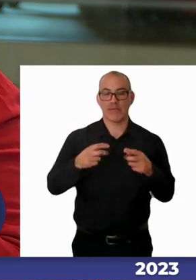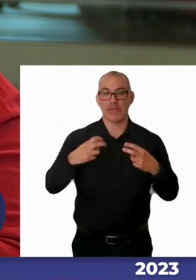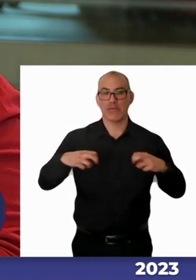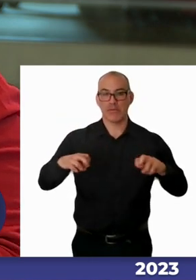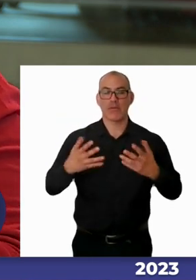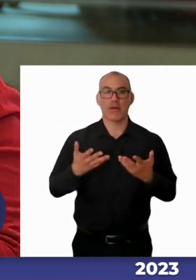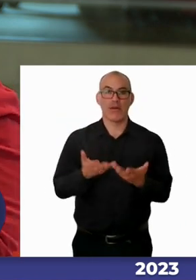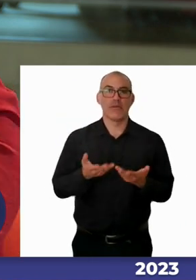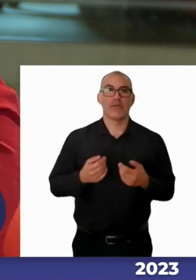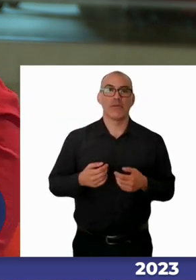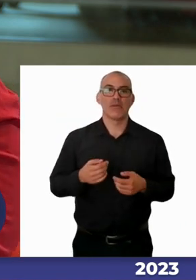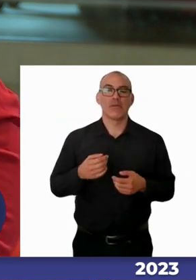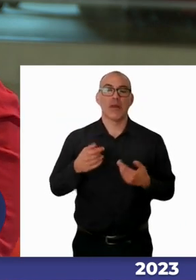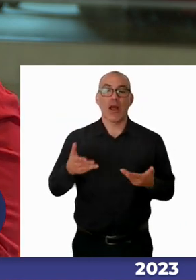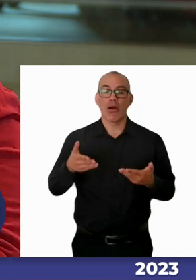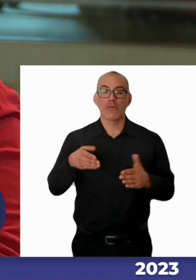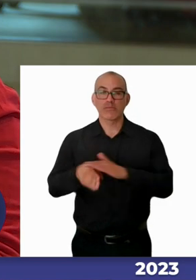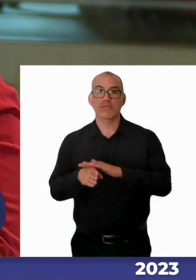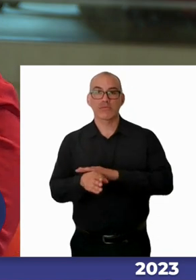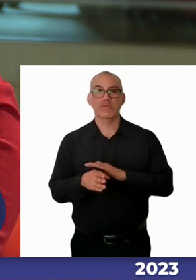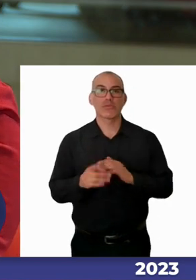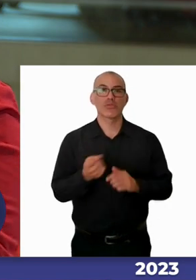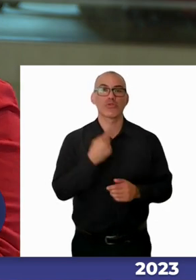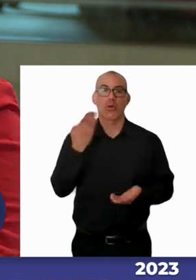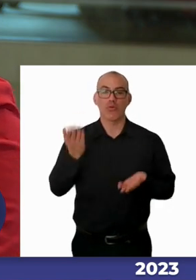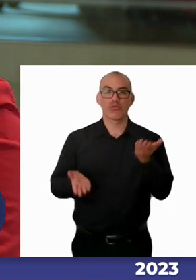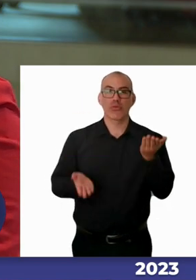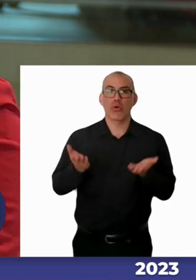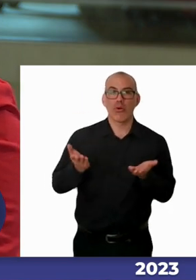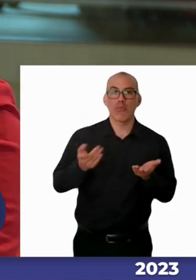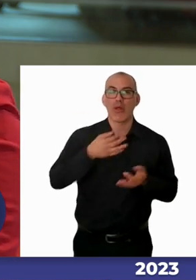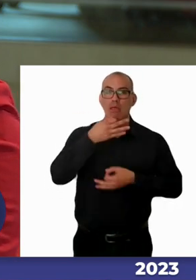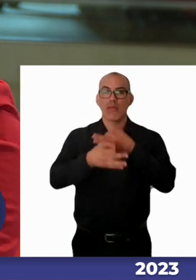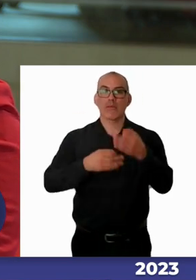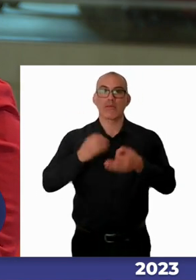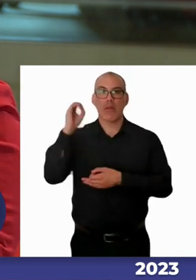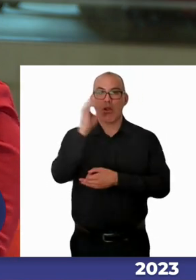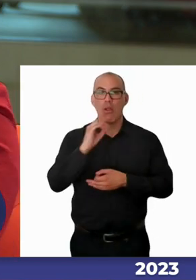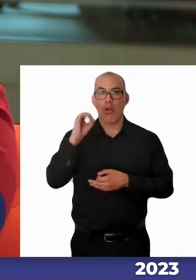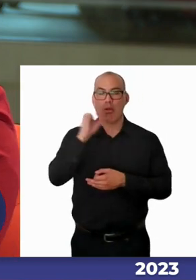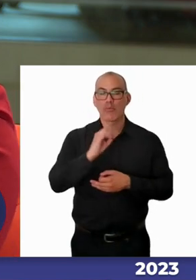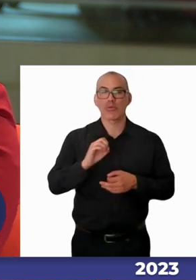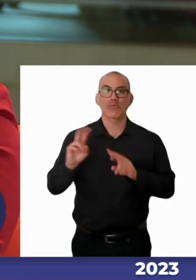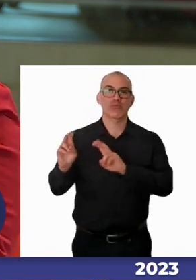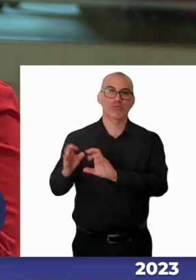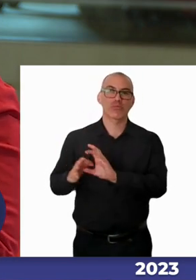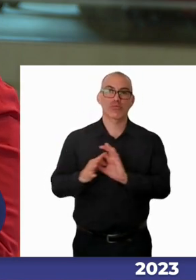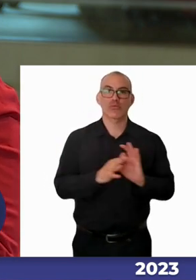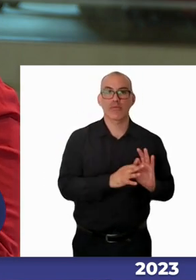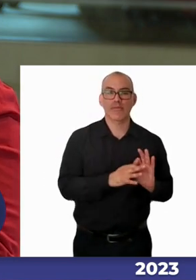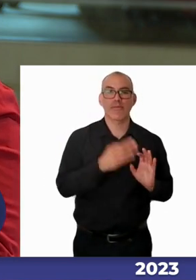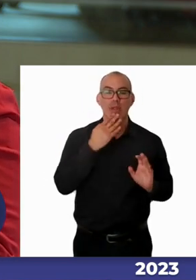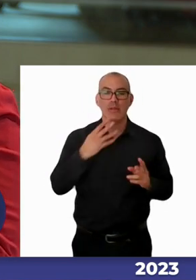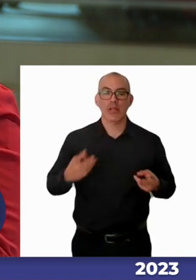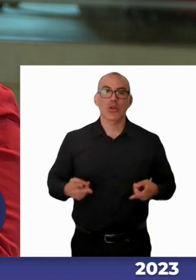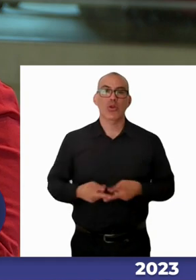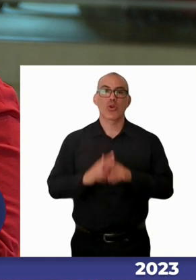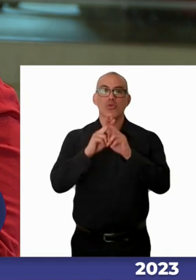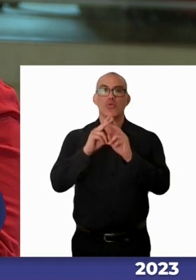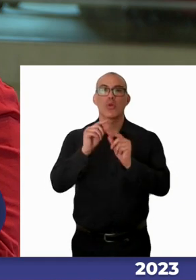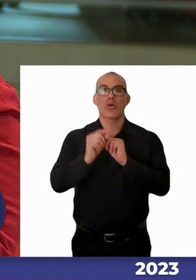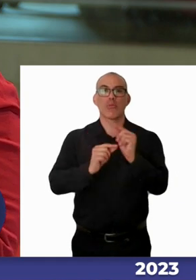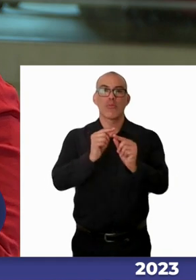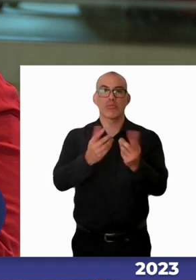tantos accesos y podemos comparar y dar nuestra opinión en ese sentido y querer construir porque sobre todo nosotros queremos construir